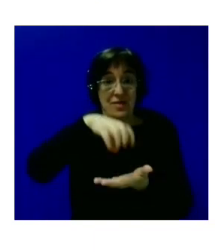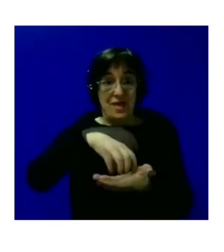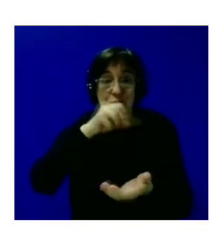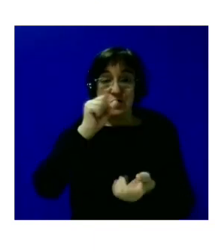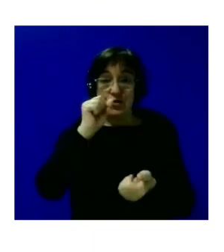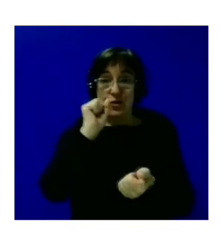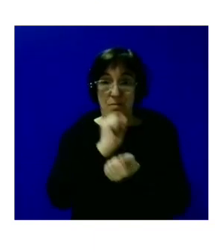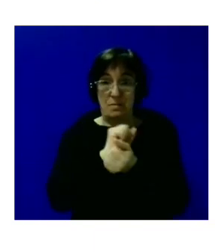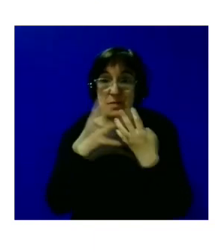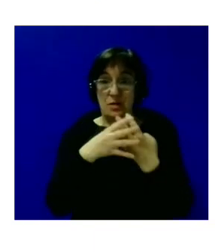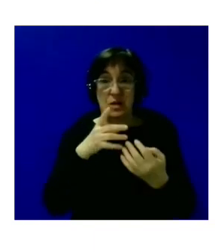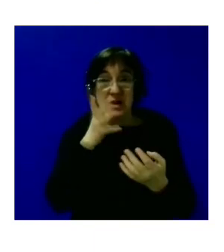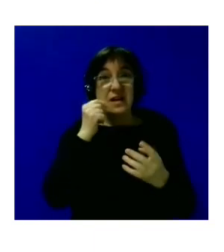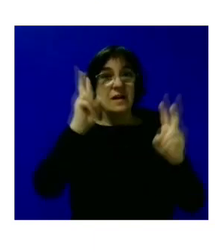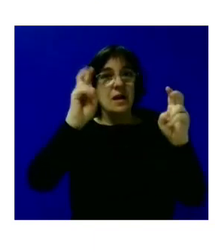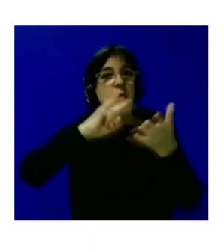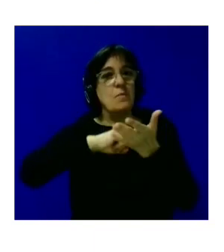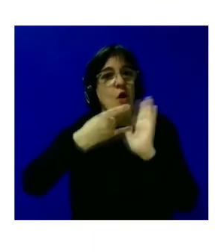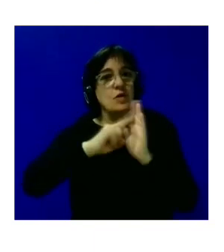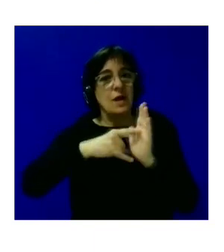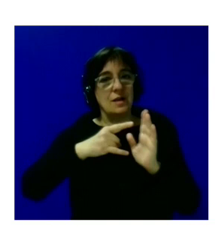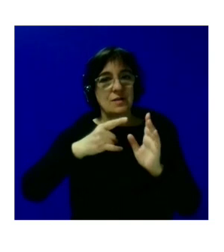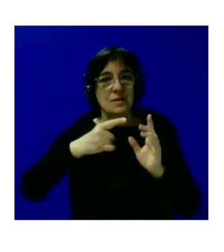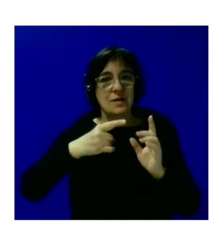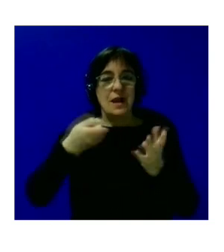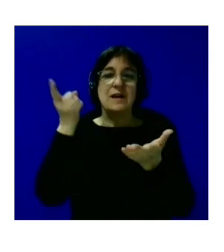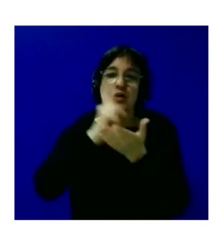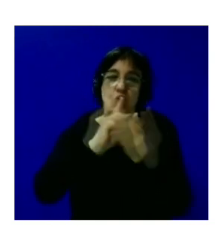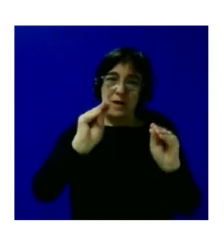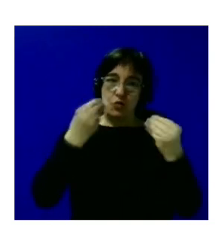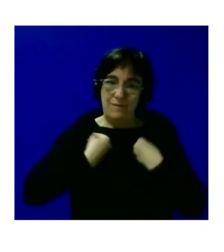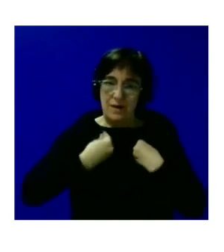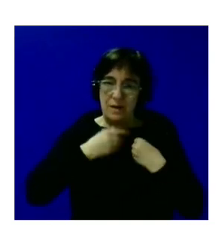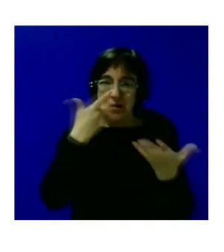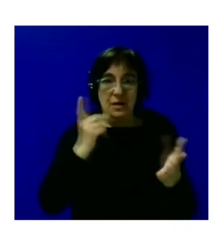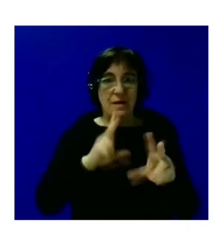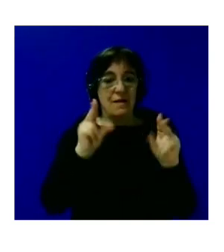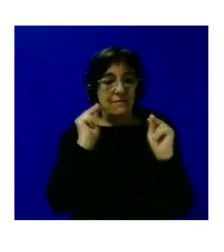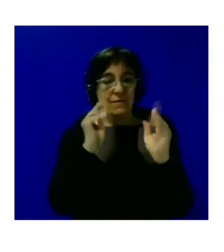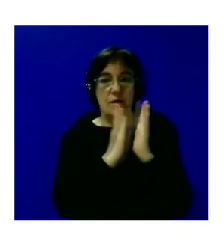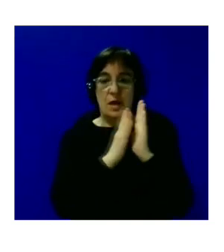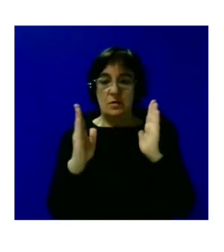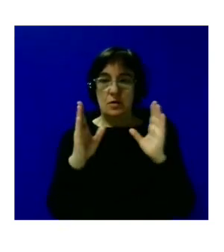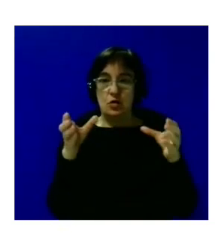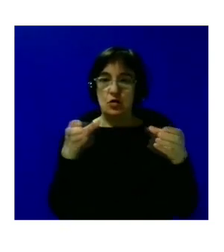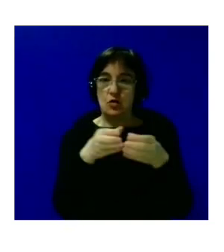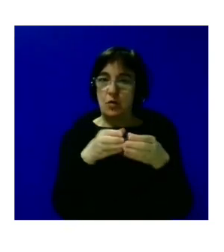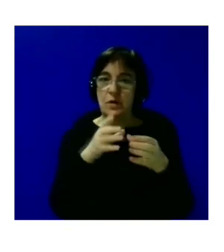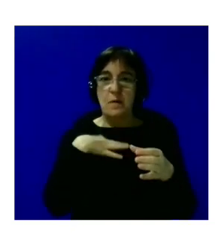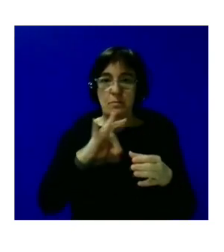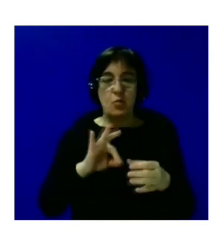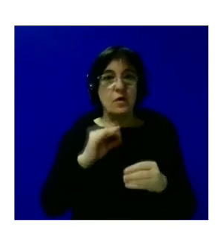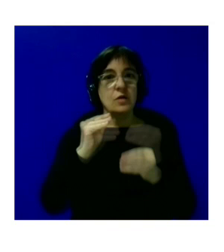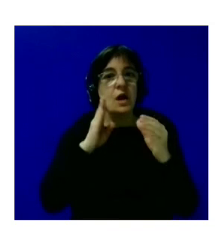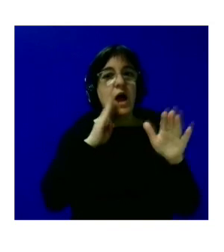que es lo que un poco también busca el retoma ¿no? empezar a trabajar en el centro penitenciario pasar a medio abierto y finalizar en su comunidad y que puedan tener